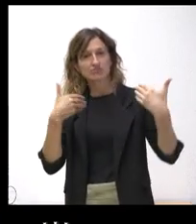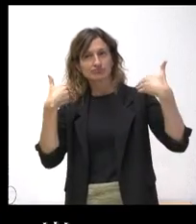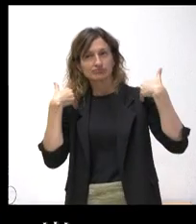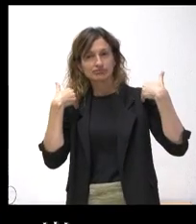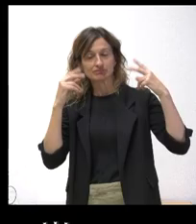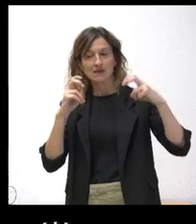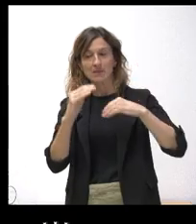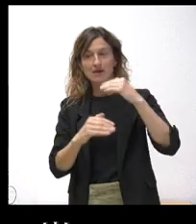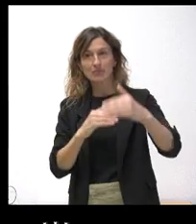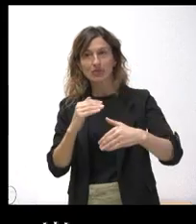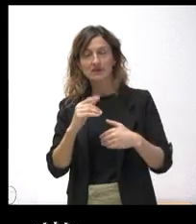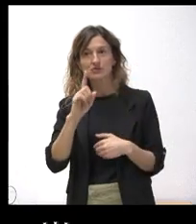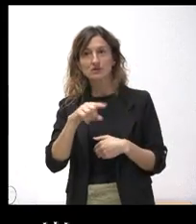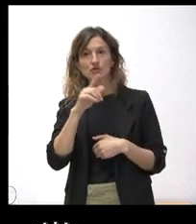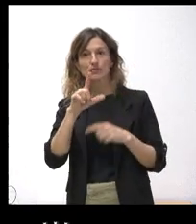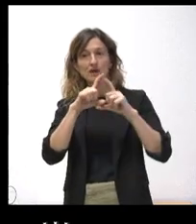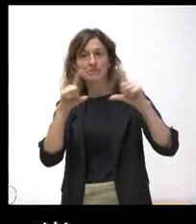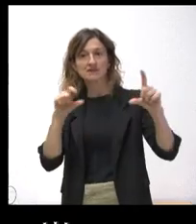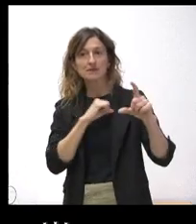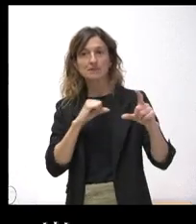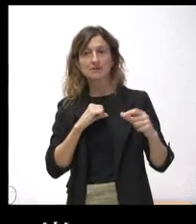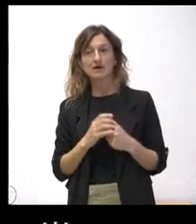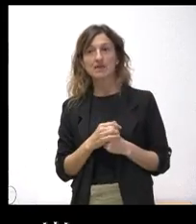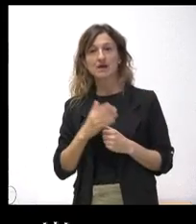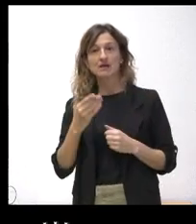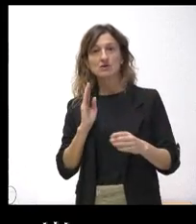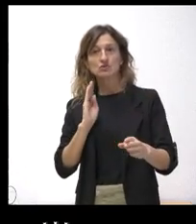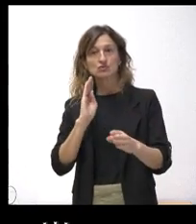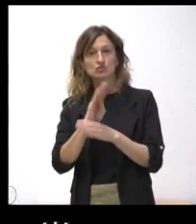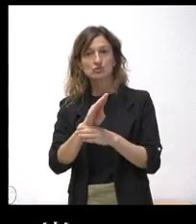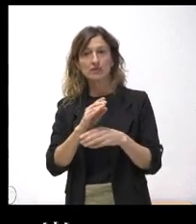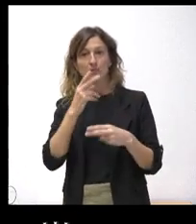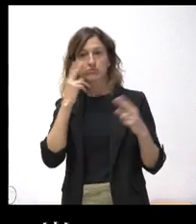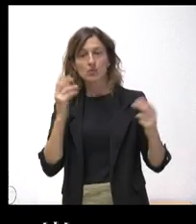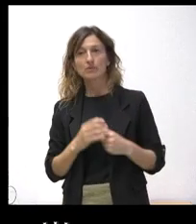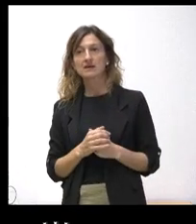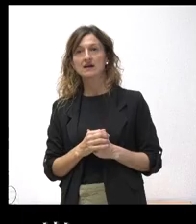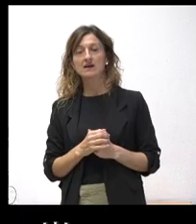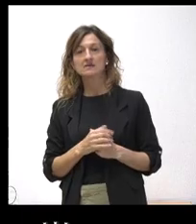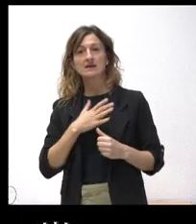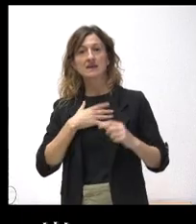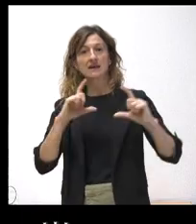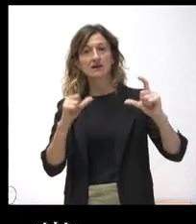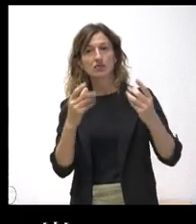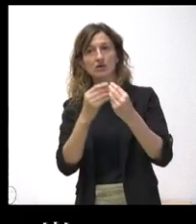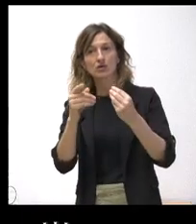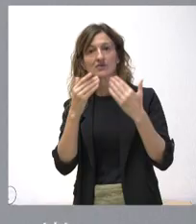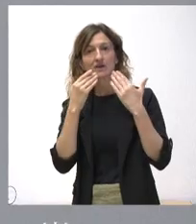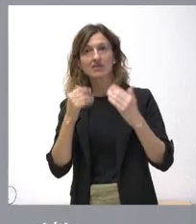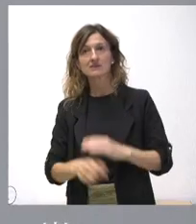proceso. O sea, que es una empresa privada, recibe importantes subvenciones públicas. Y si tienen intención de reunirse con ellos. Gracias.